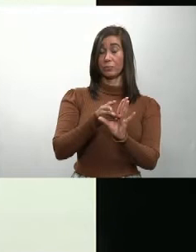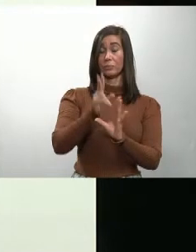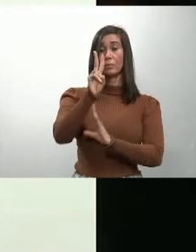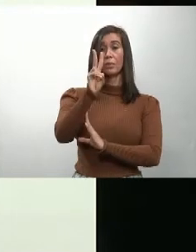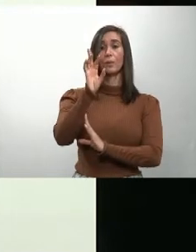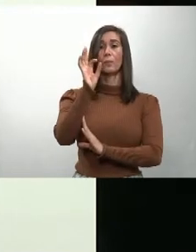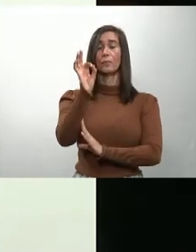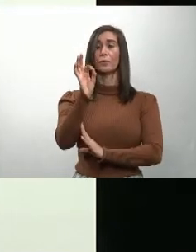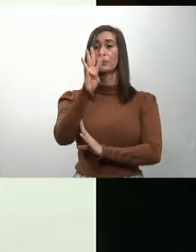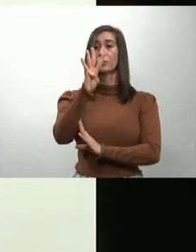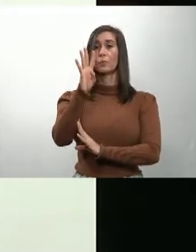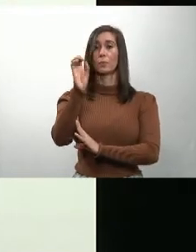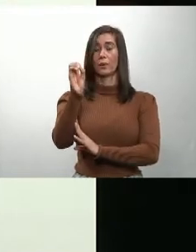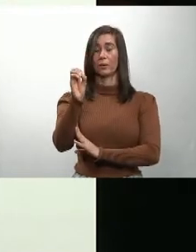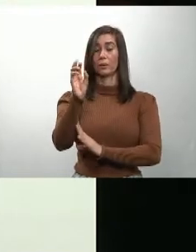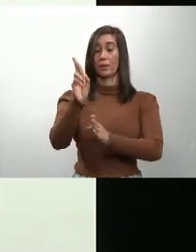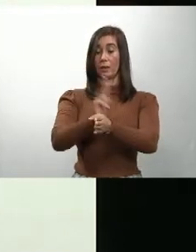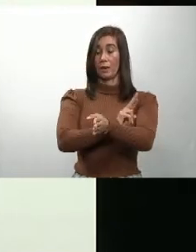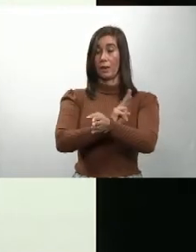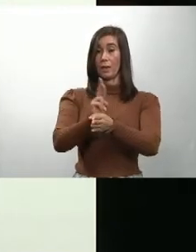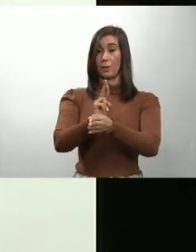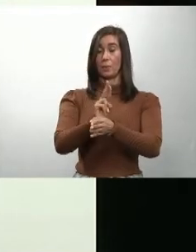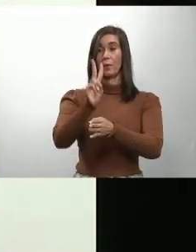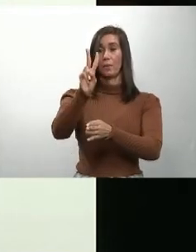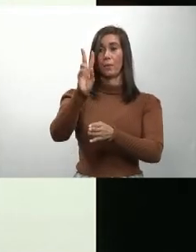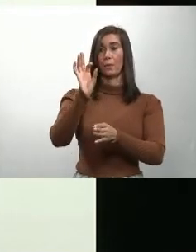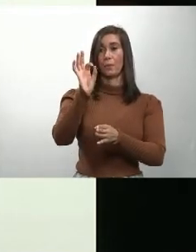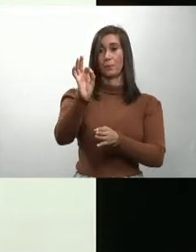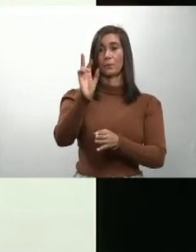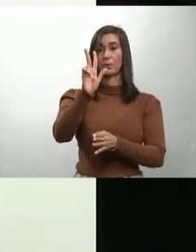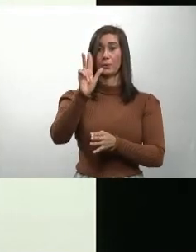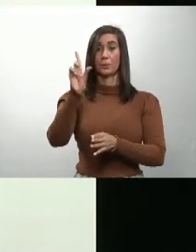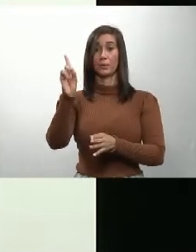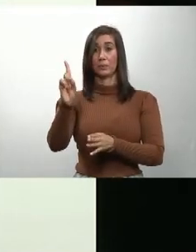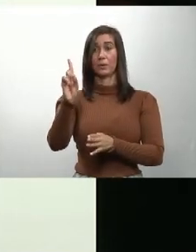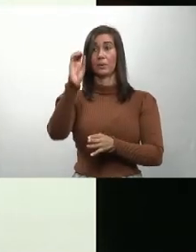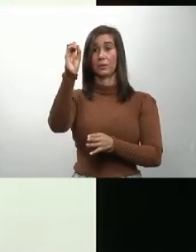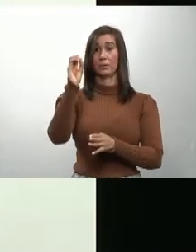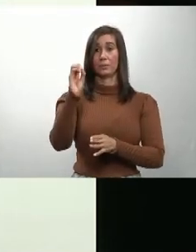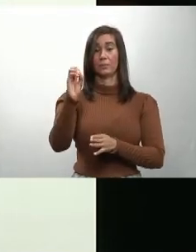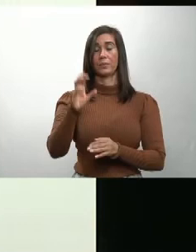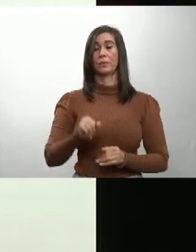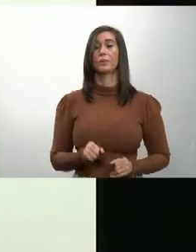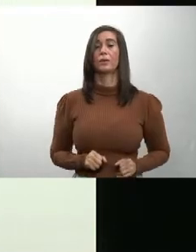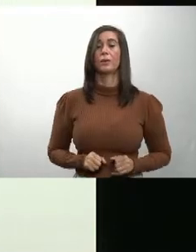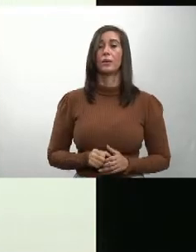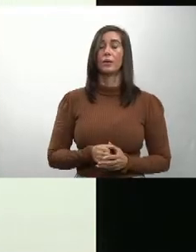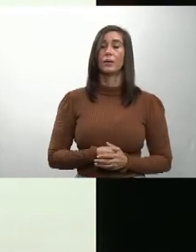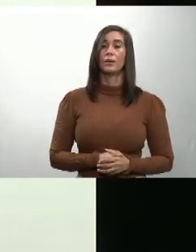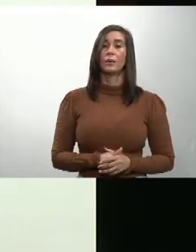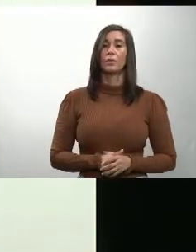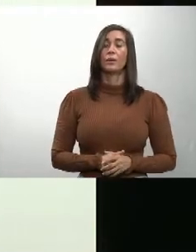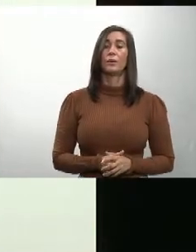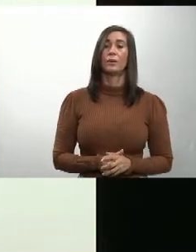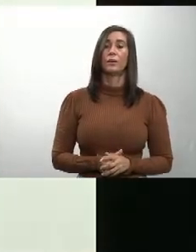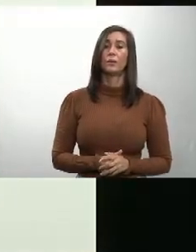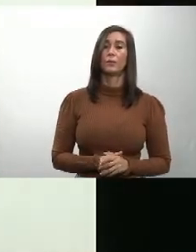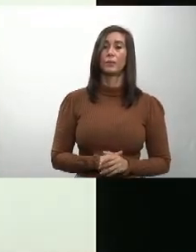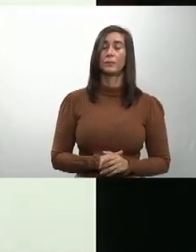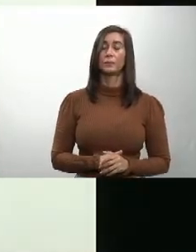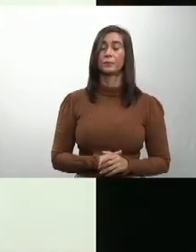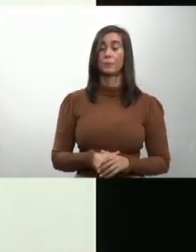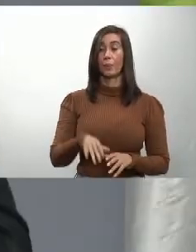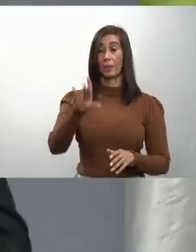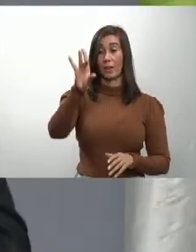.40%. Y La Romana, 2.31%. El